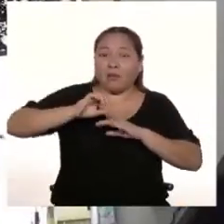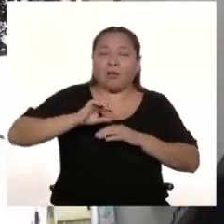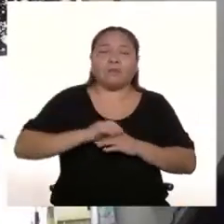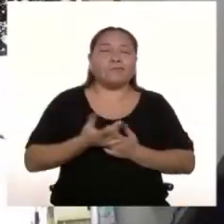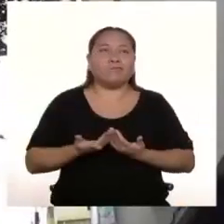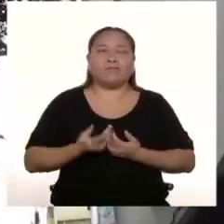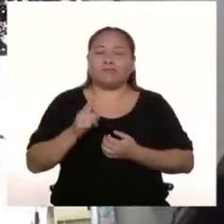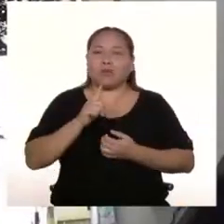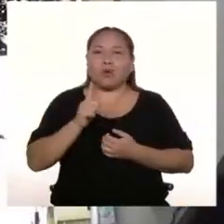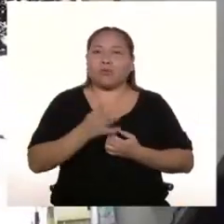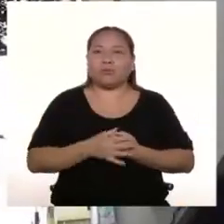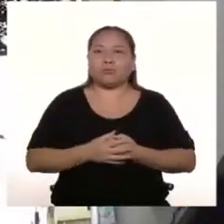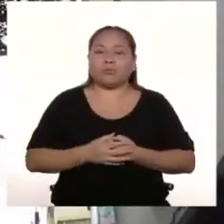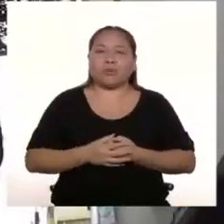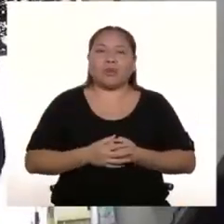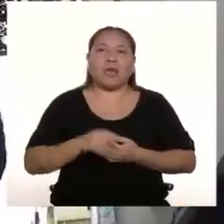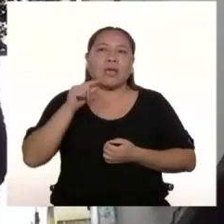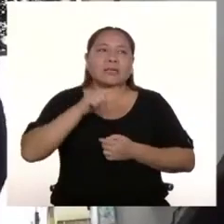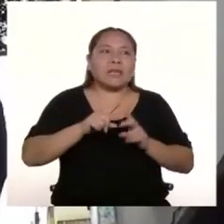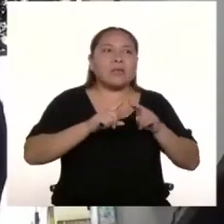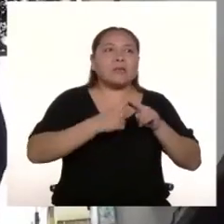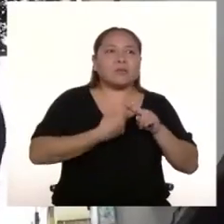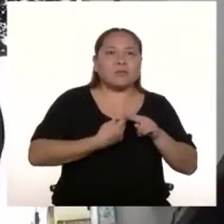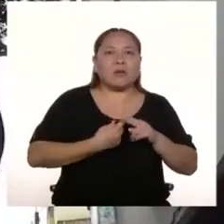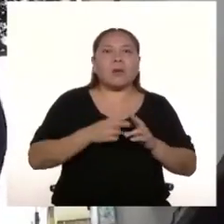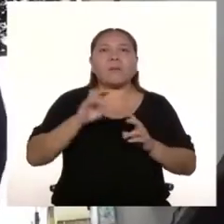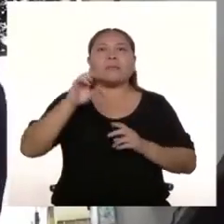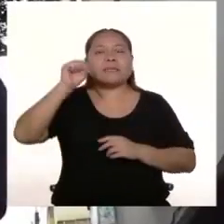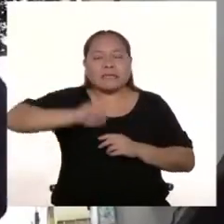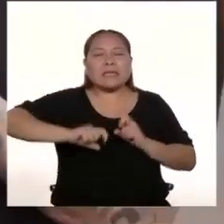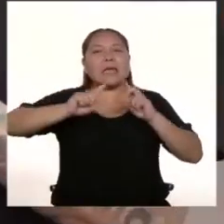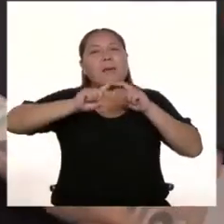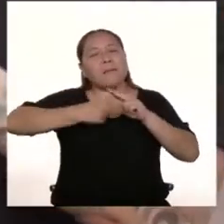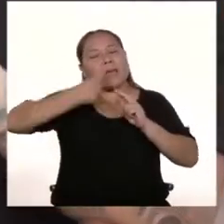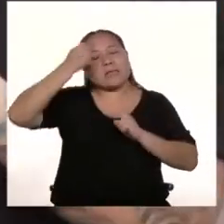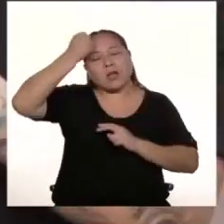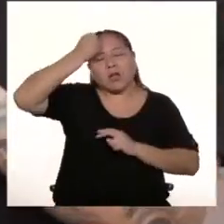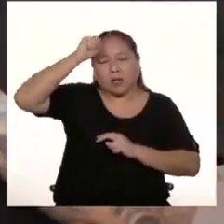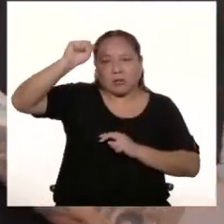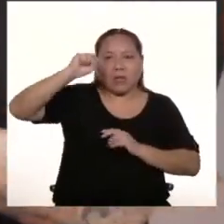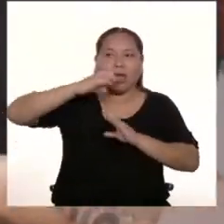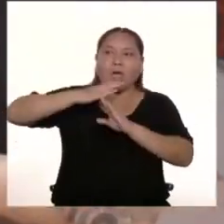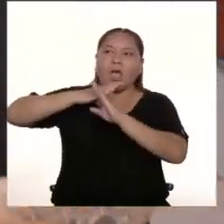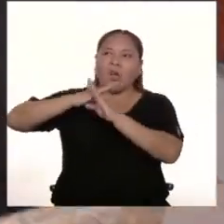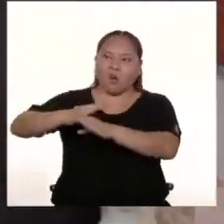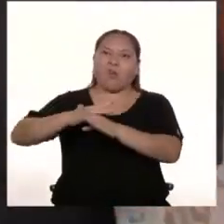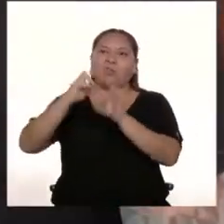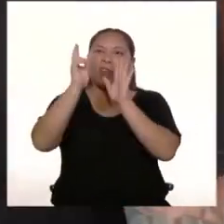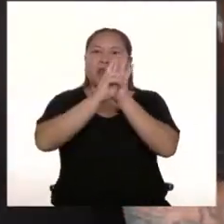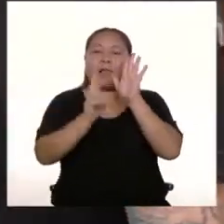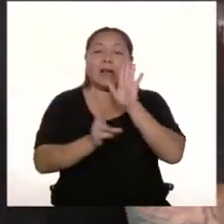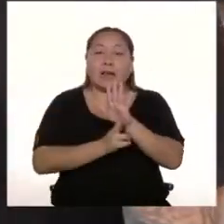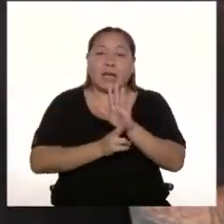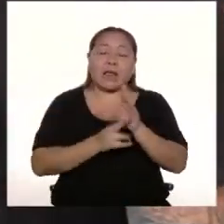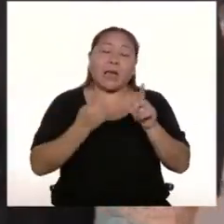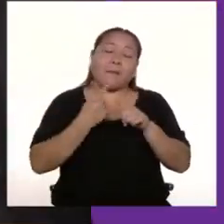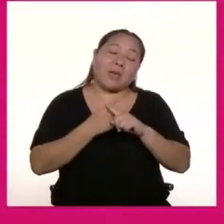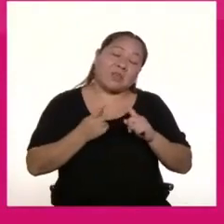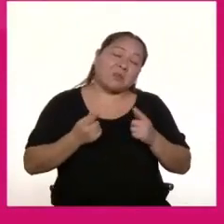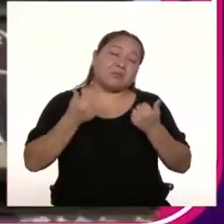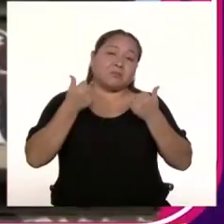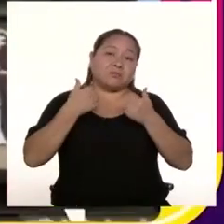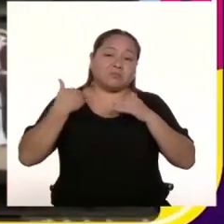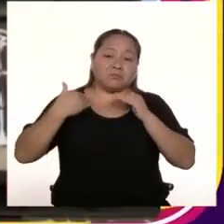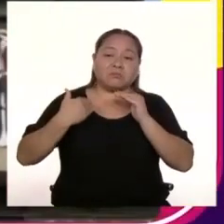de un comienzo, de cómo nace, de la rebeldía y de ir en contra del sistema o de las reglas, las normas. Y